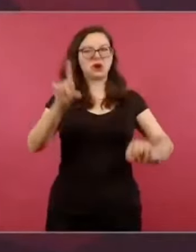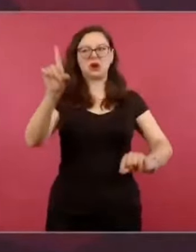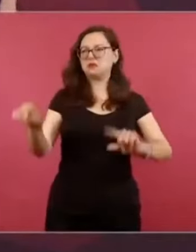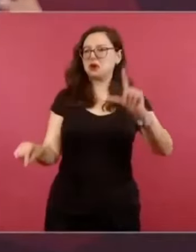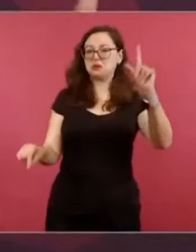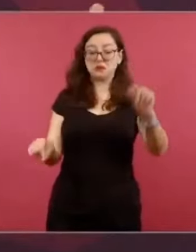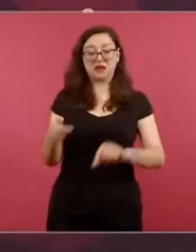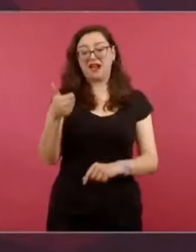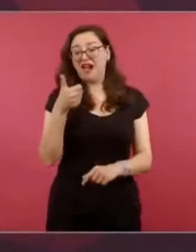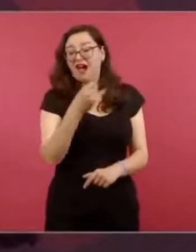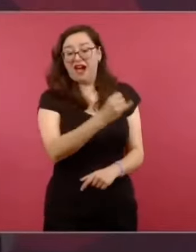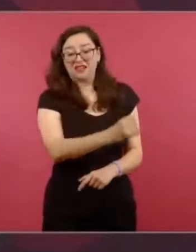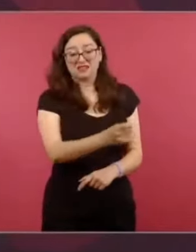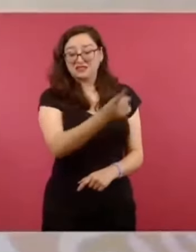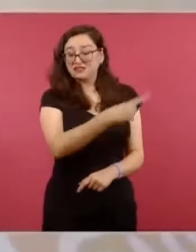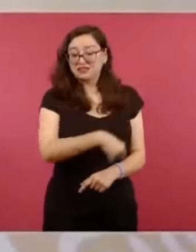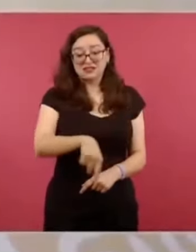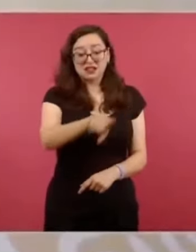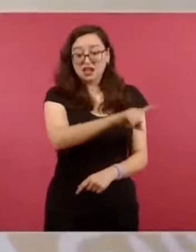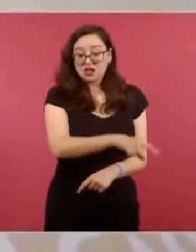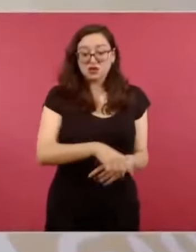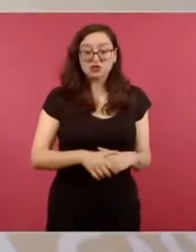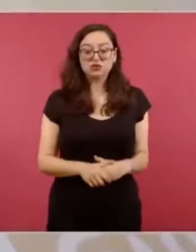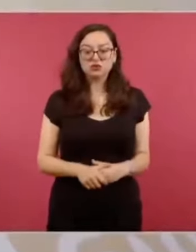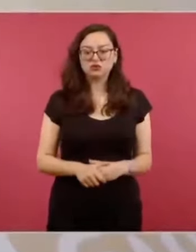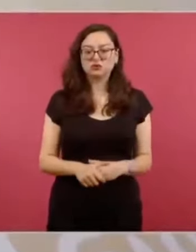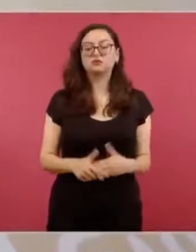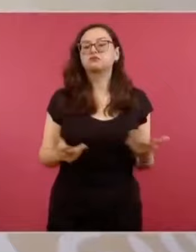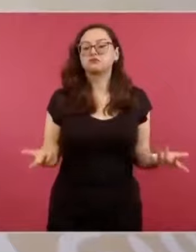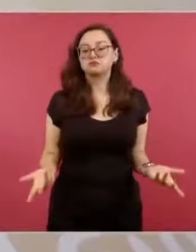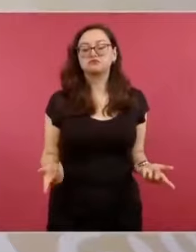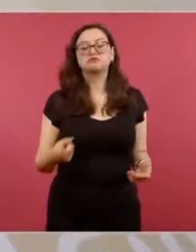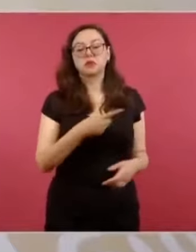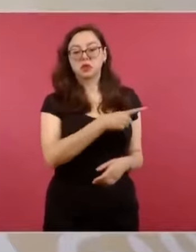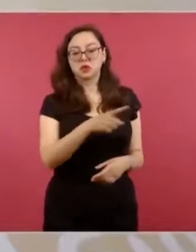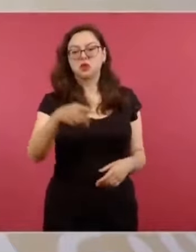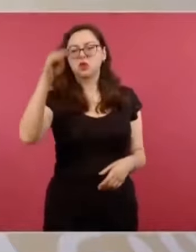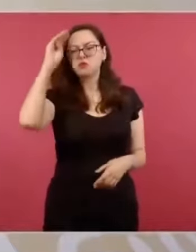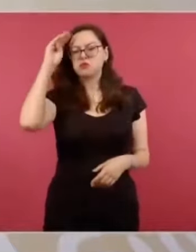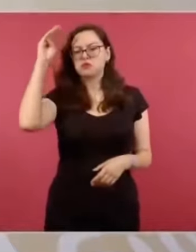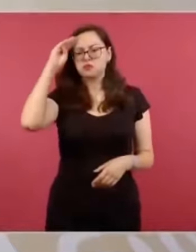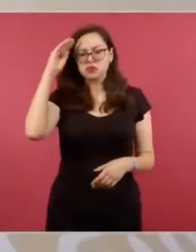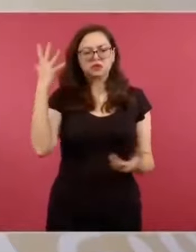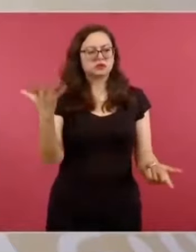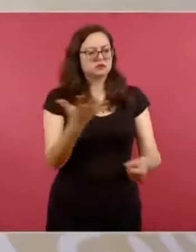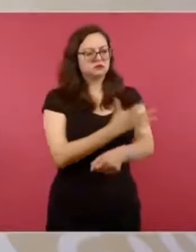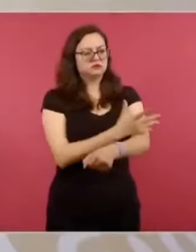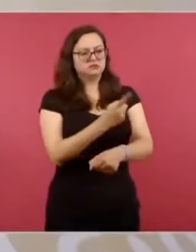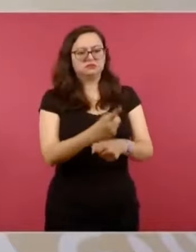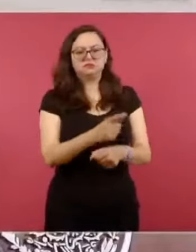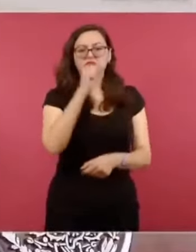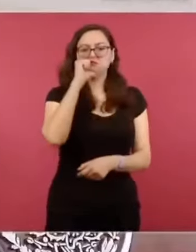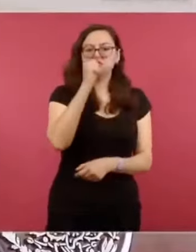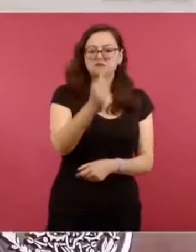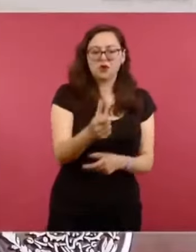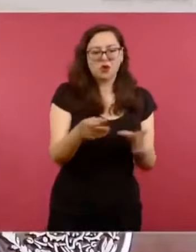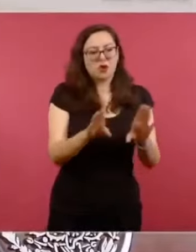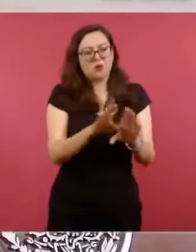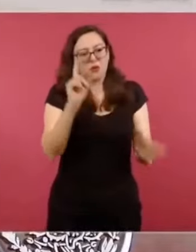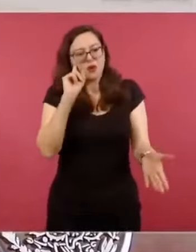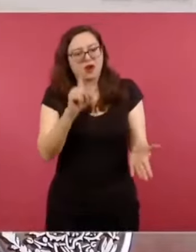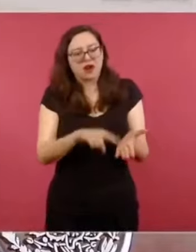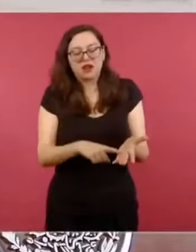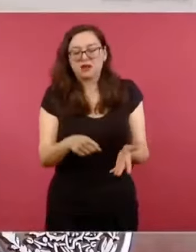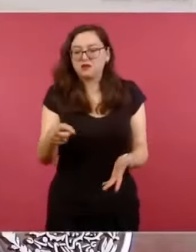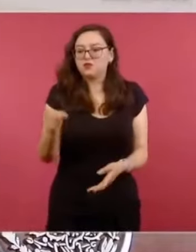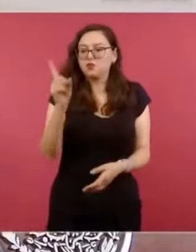actuar de manera deshonesta, estar cobrando una pensión de